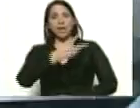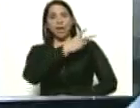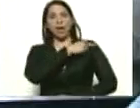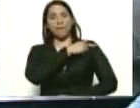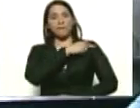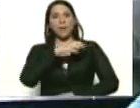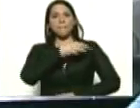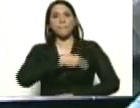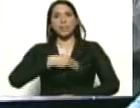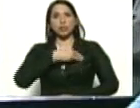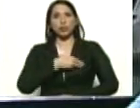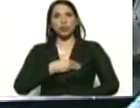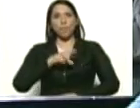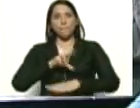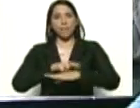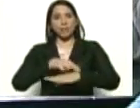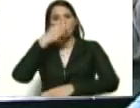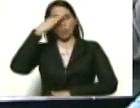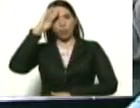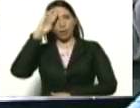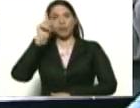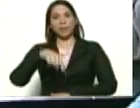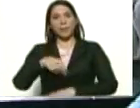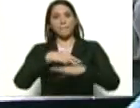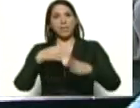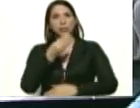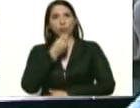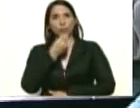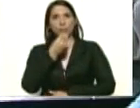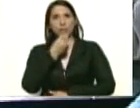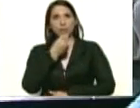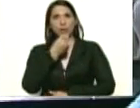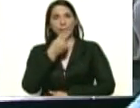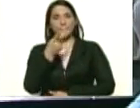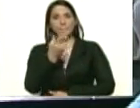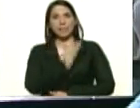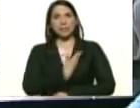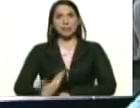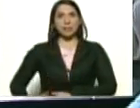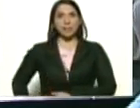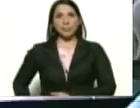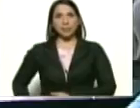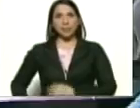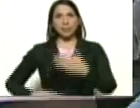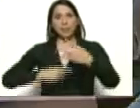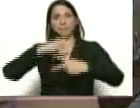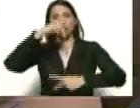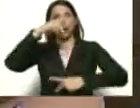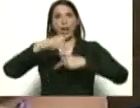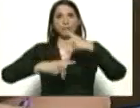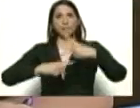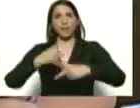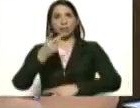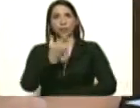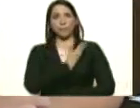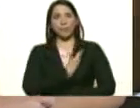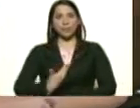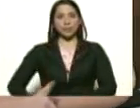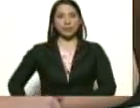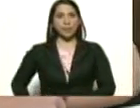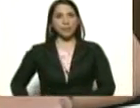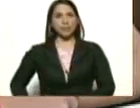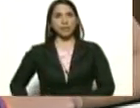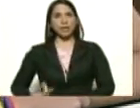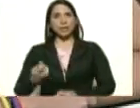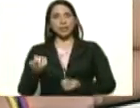Cubana, está el ministro de Alimentación, el vicepresidente de Planificación, vicepresidente de